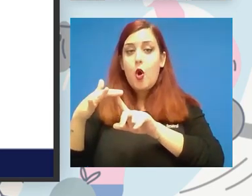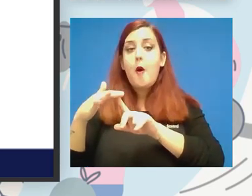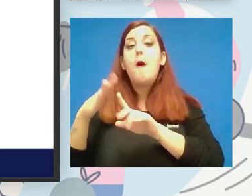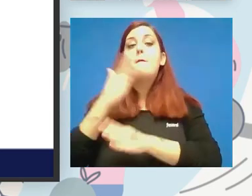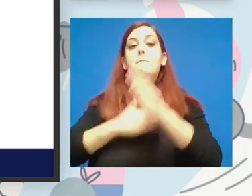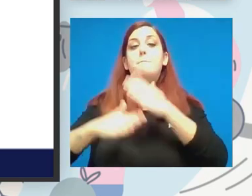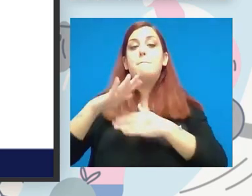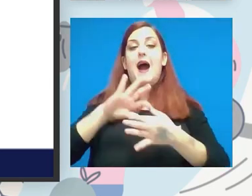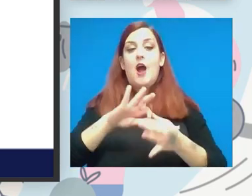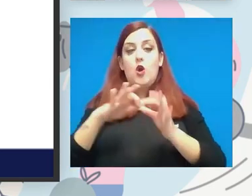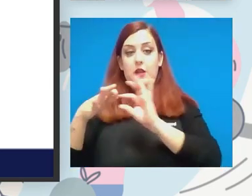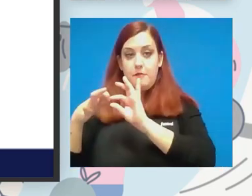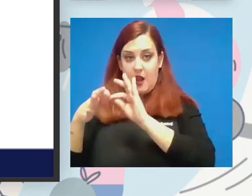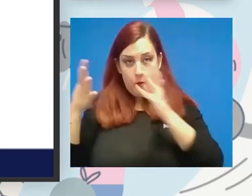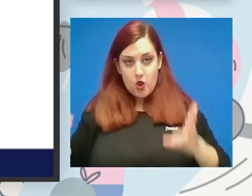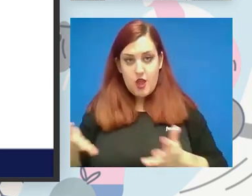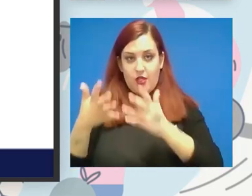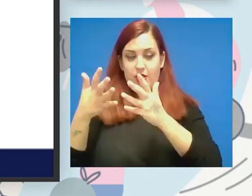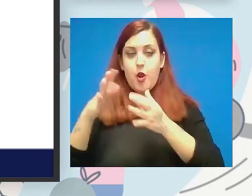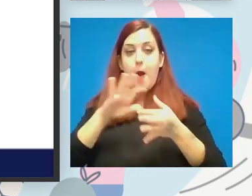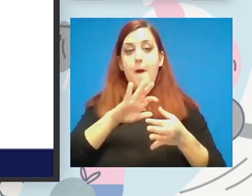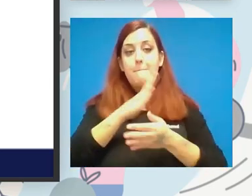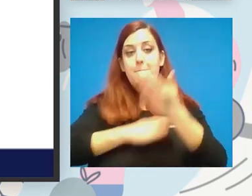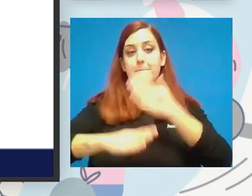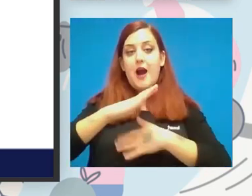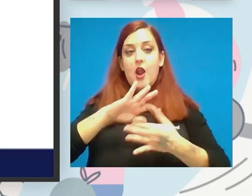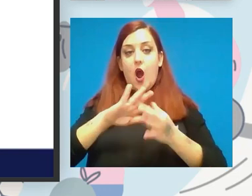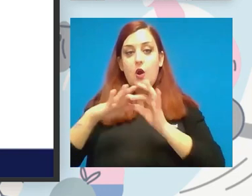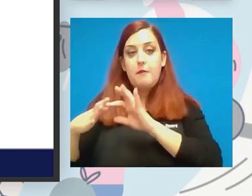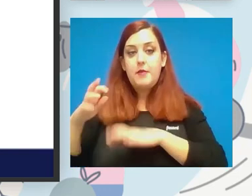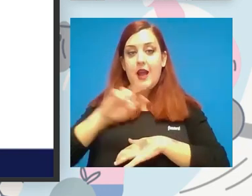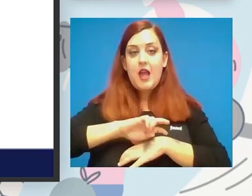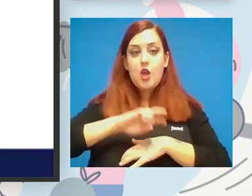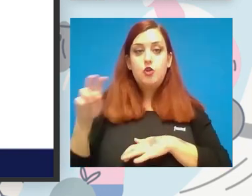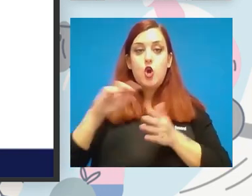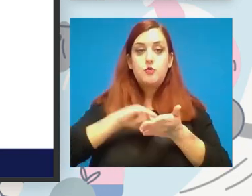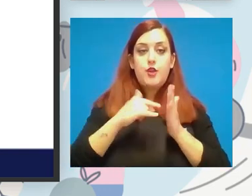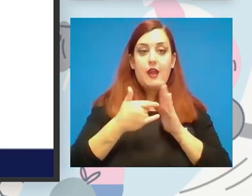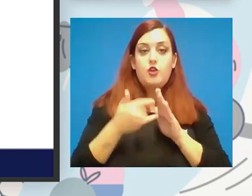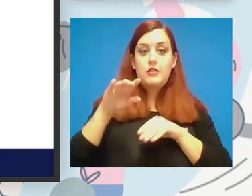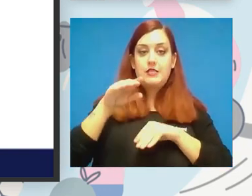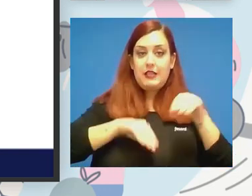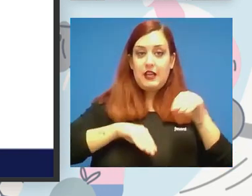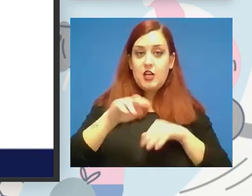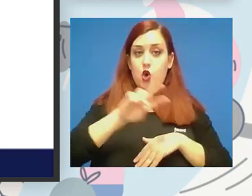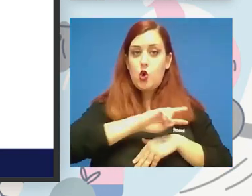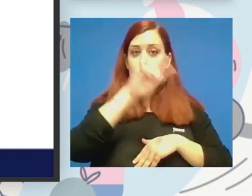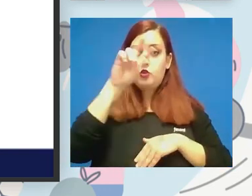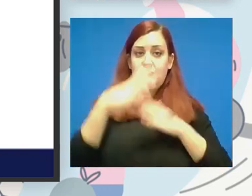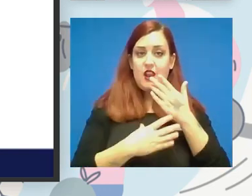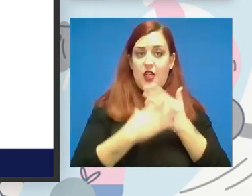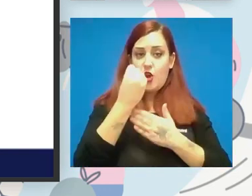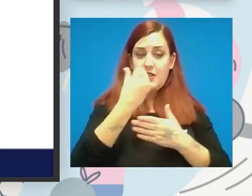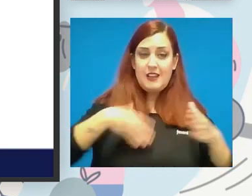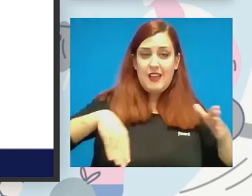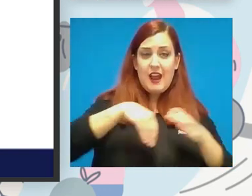España Proyección Paralímpica y luego hay otros proyectos estratégicos también con otras federaciones que bien de manera integrada o no ¿qué